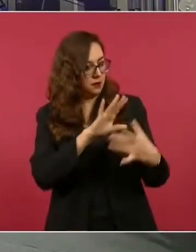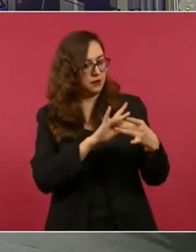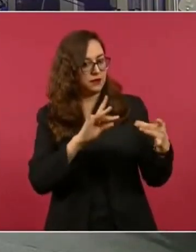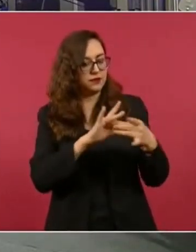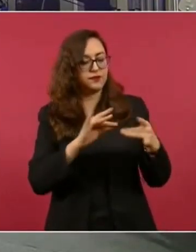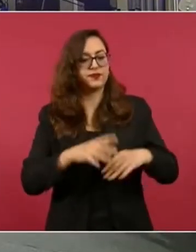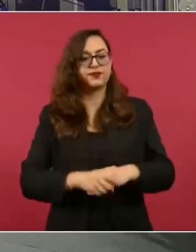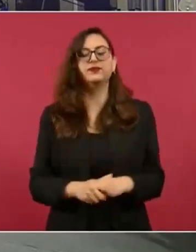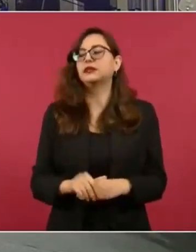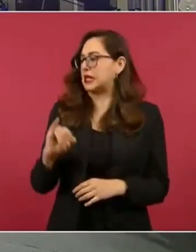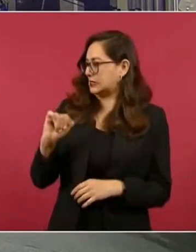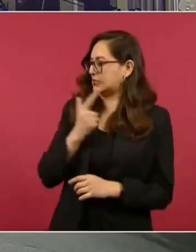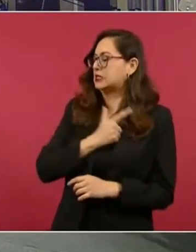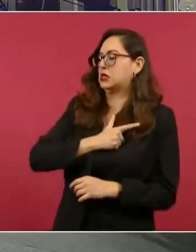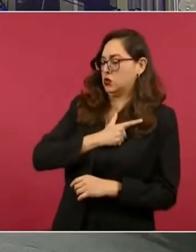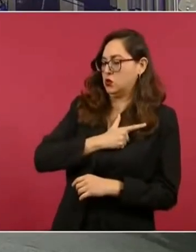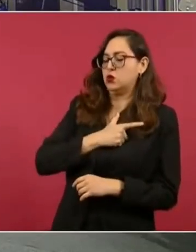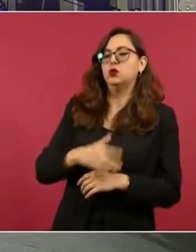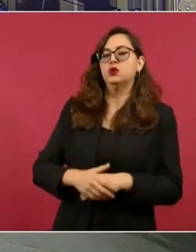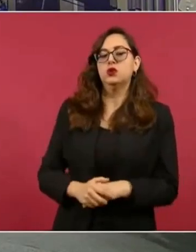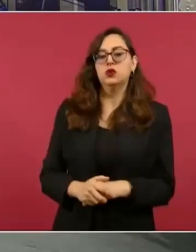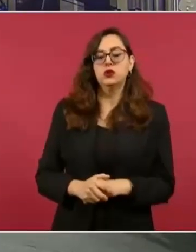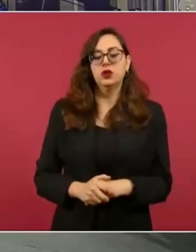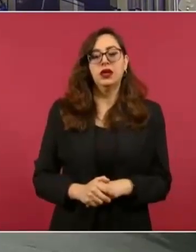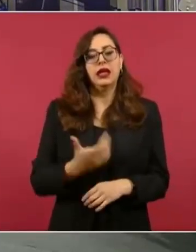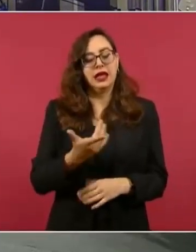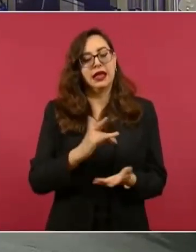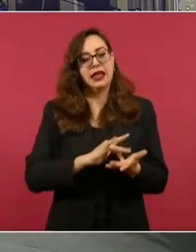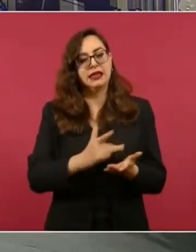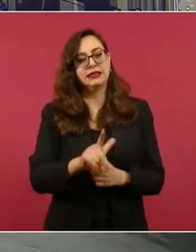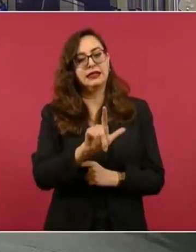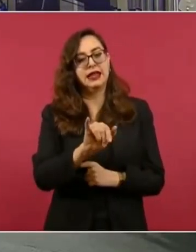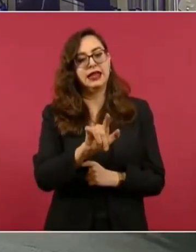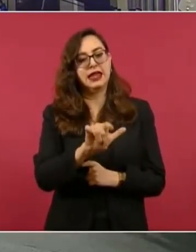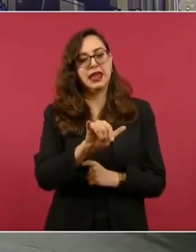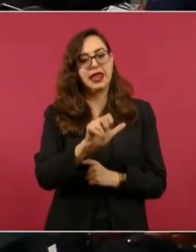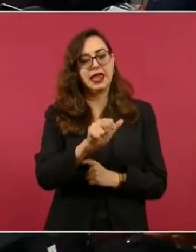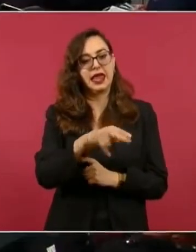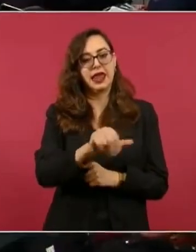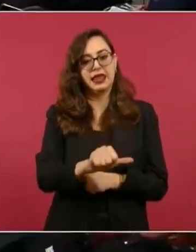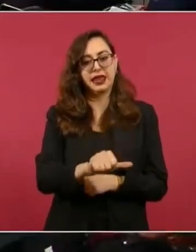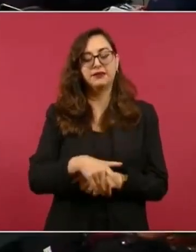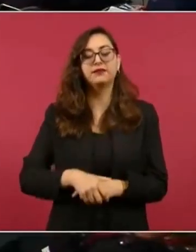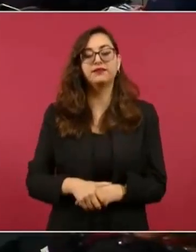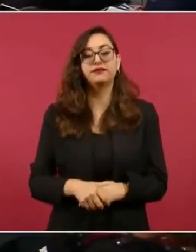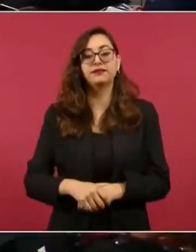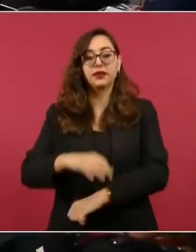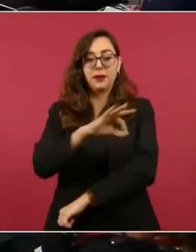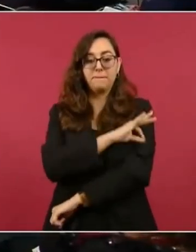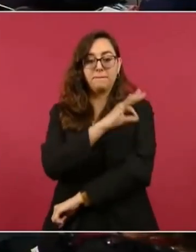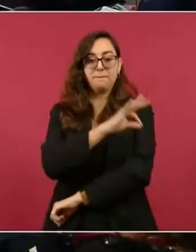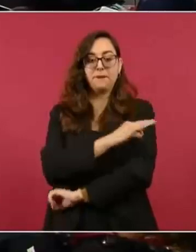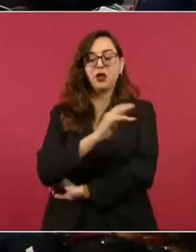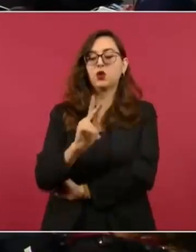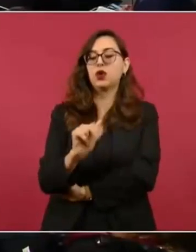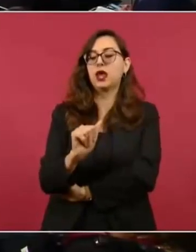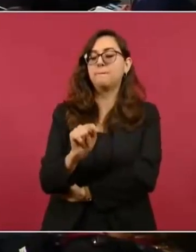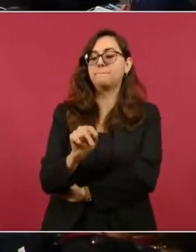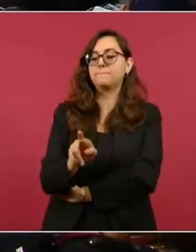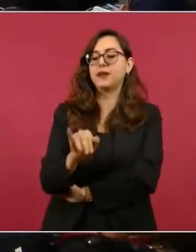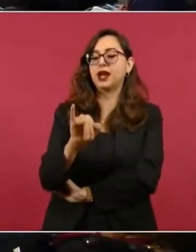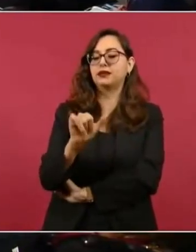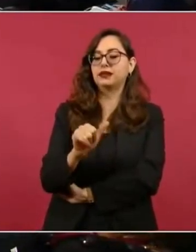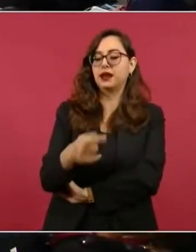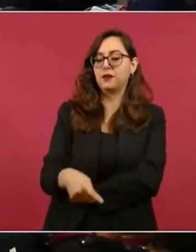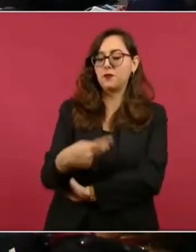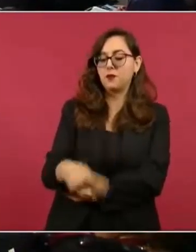Con gusto, presidente. Gracias, Liliana Noble, de Pulso Saludable. La vacuna patria, como se sabe, pero lo volvemos a decir por quien no lo sepa,